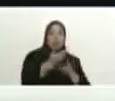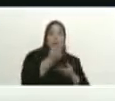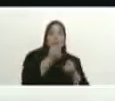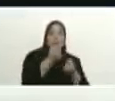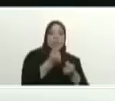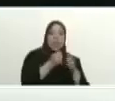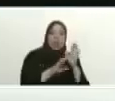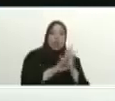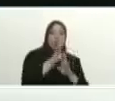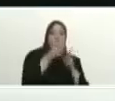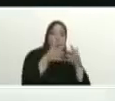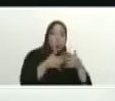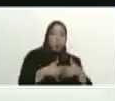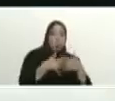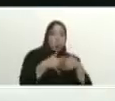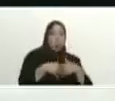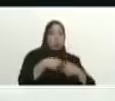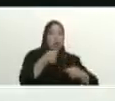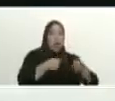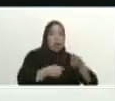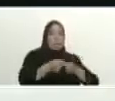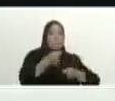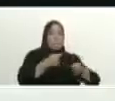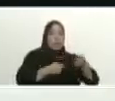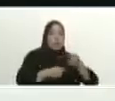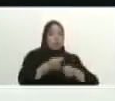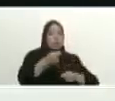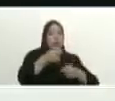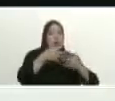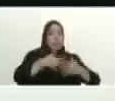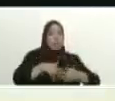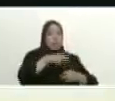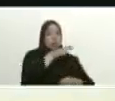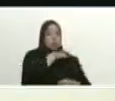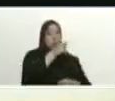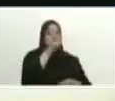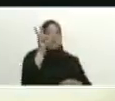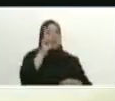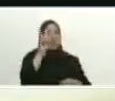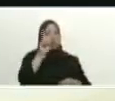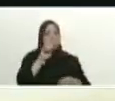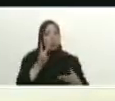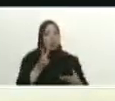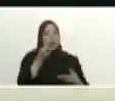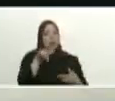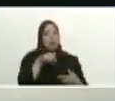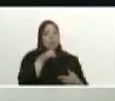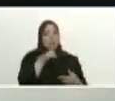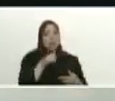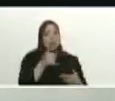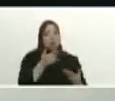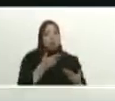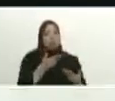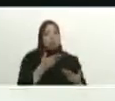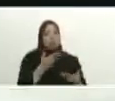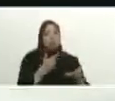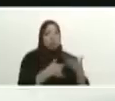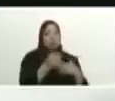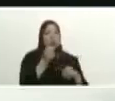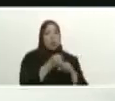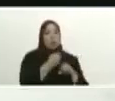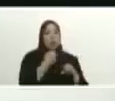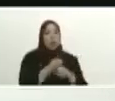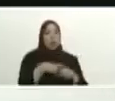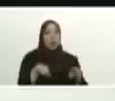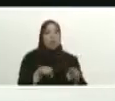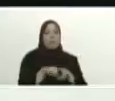es un mercado que se abre para los empresarios venezolanos ¿verdad? ahí estuvimos trabajando al